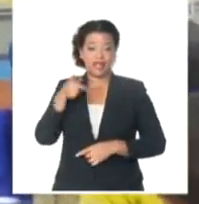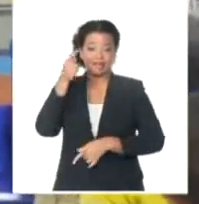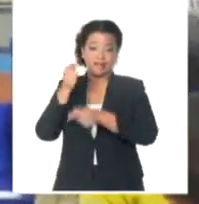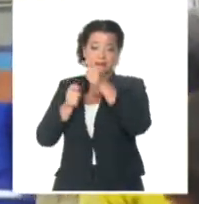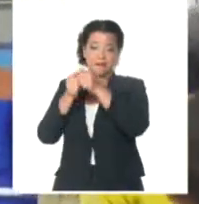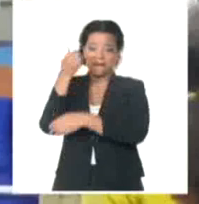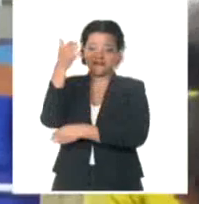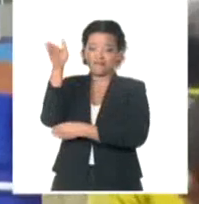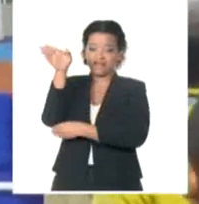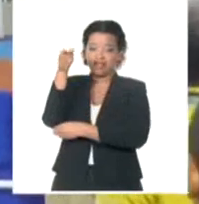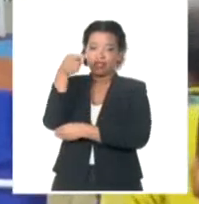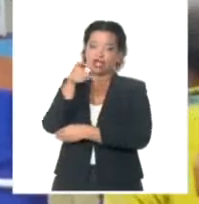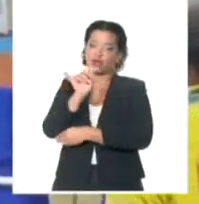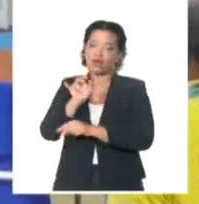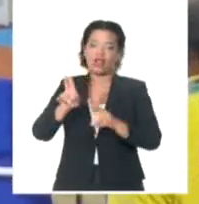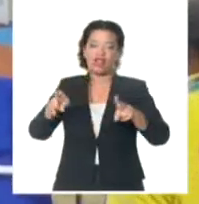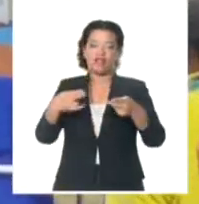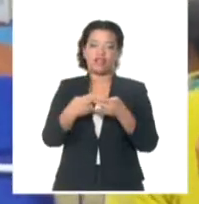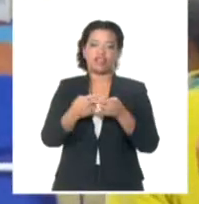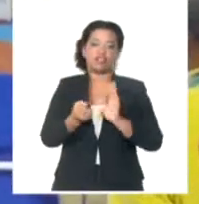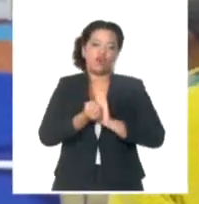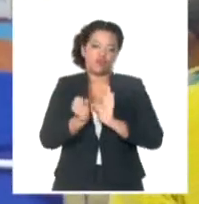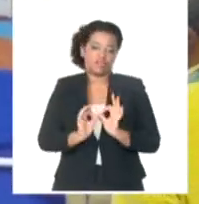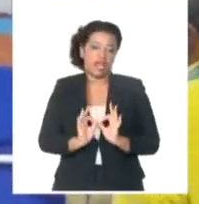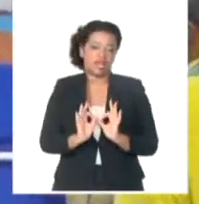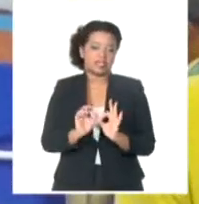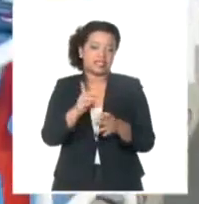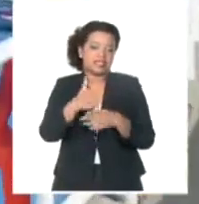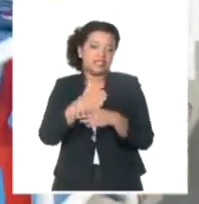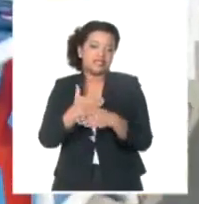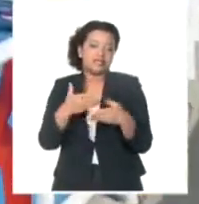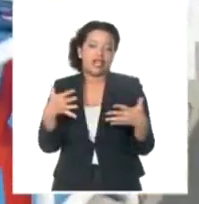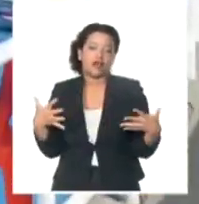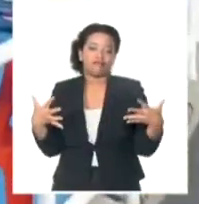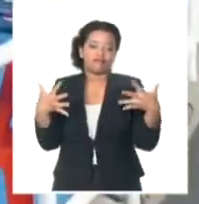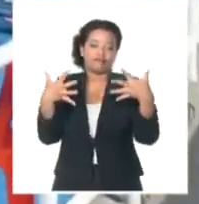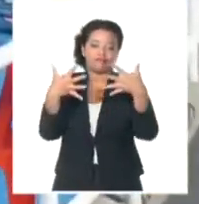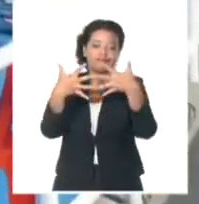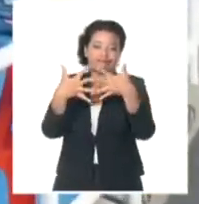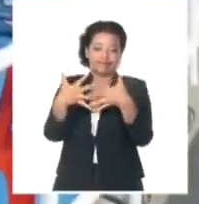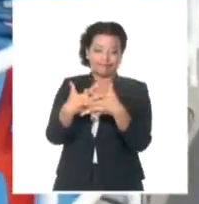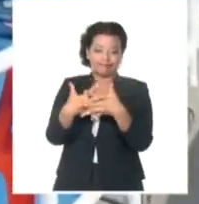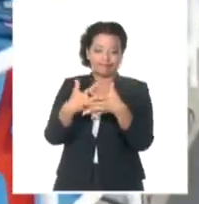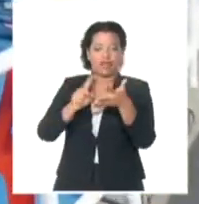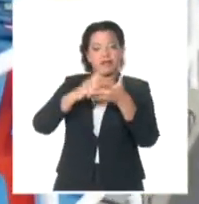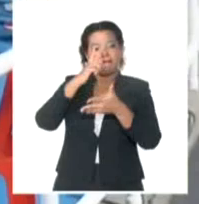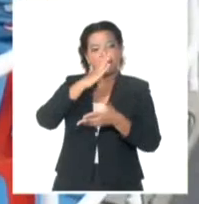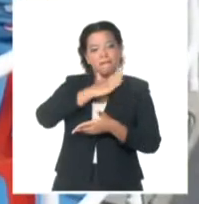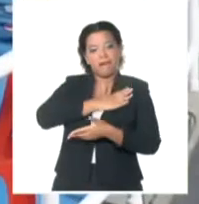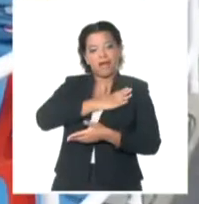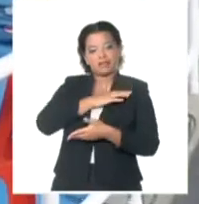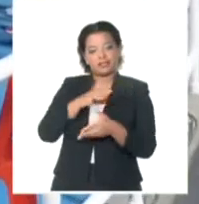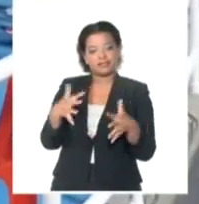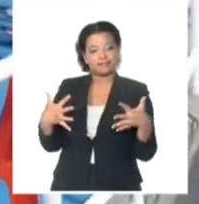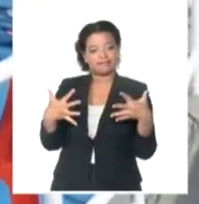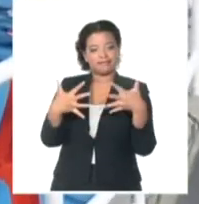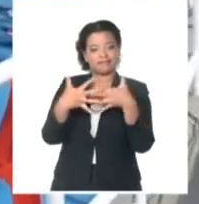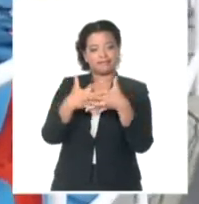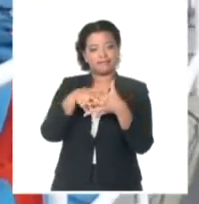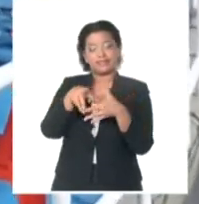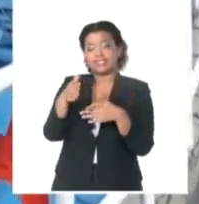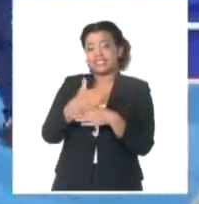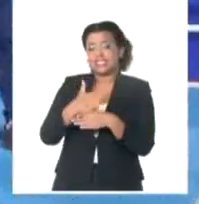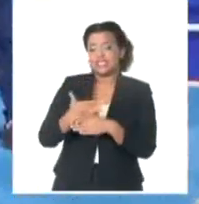oficial de los diferentes ciclos olímpicos, simboliza la unión y paz de los participantes. Asimismo, constituye el anuncio